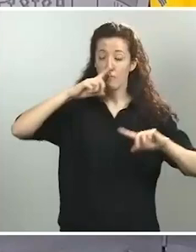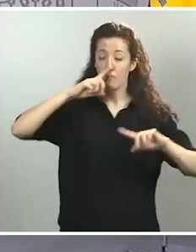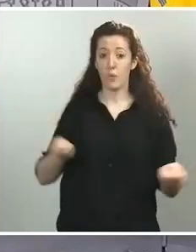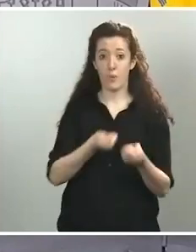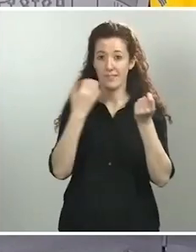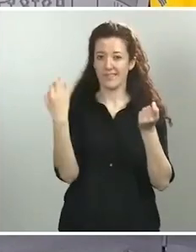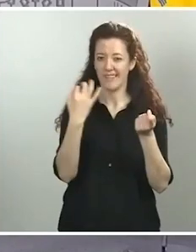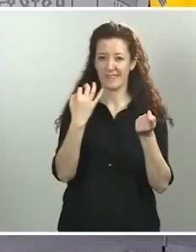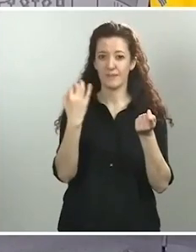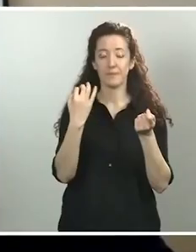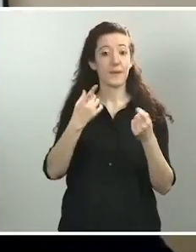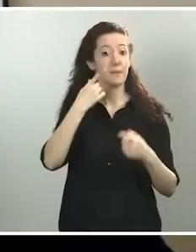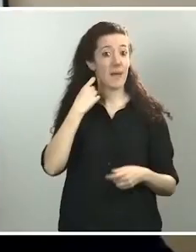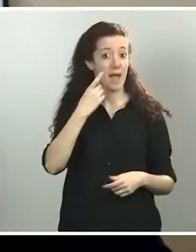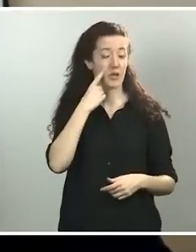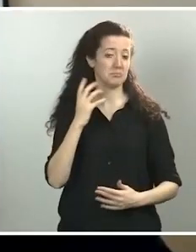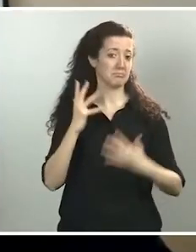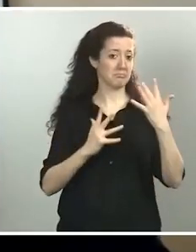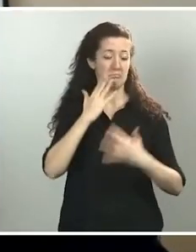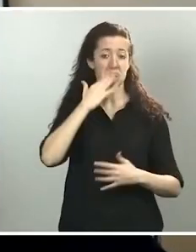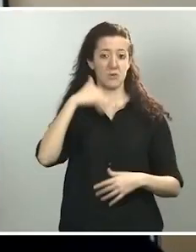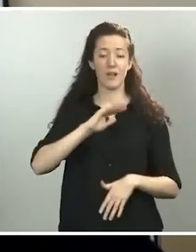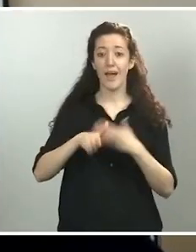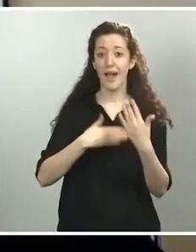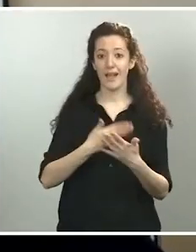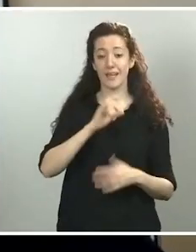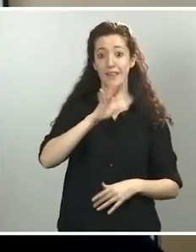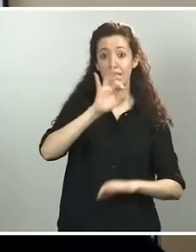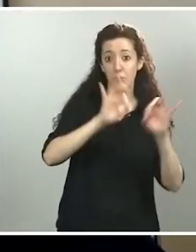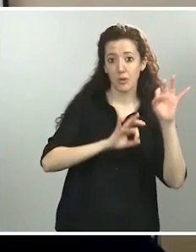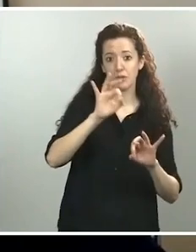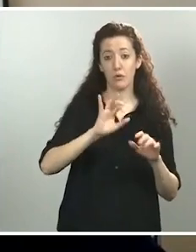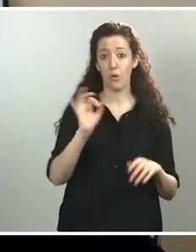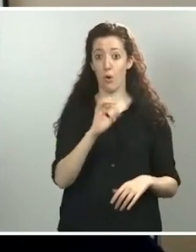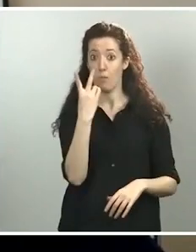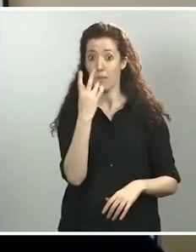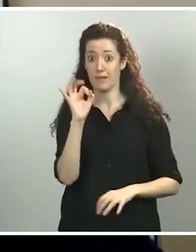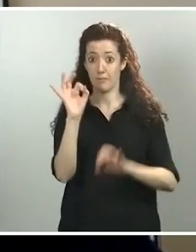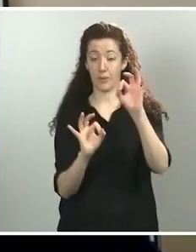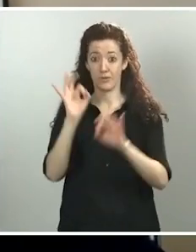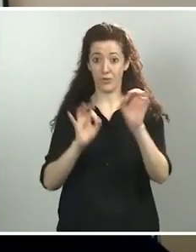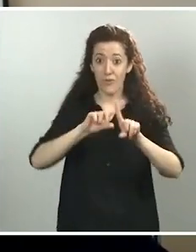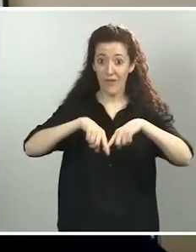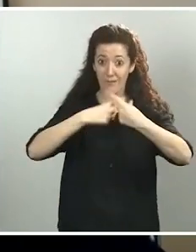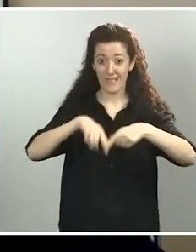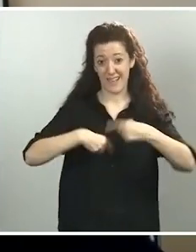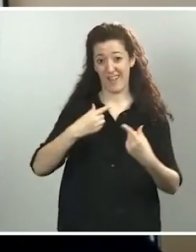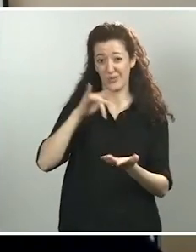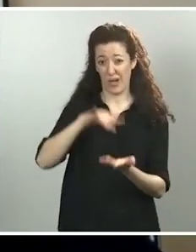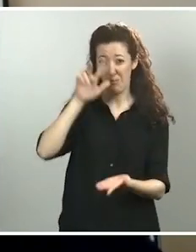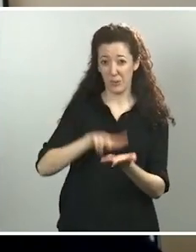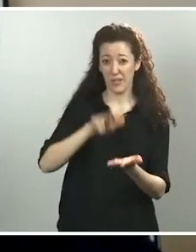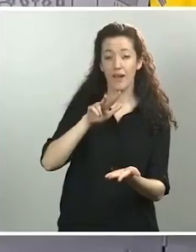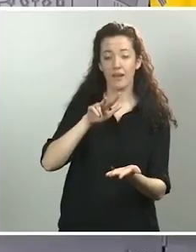Los bancos estiman que hasta un 15% o incluso un 20% de las familias hipotecadas van a acogerse a la